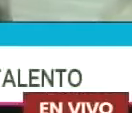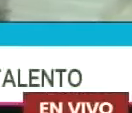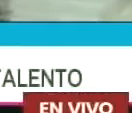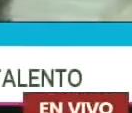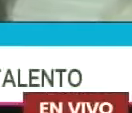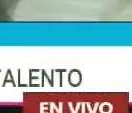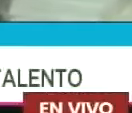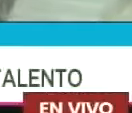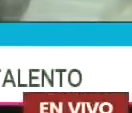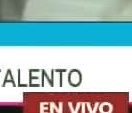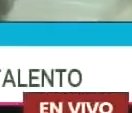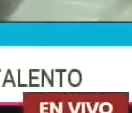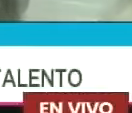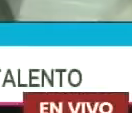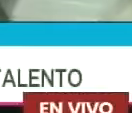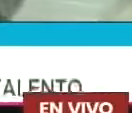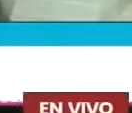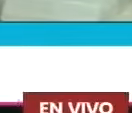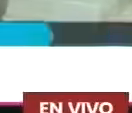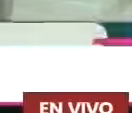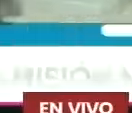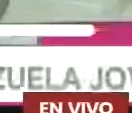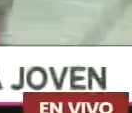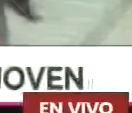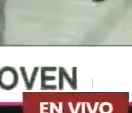¿Cómo? Ahí dice.